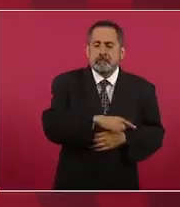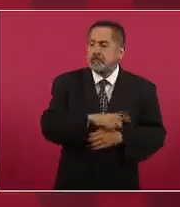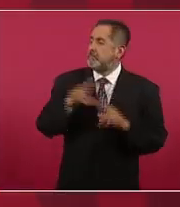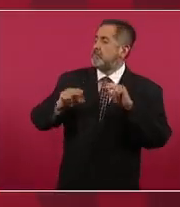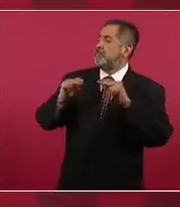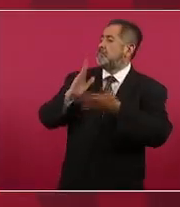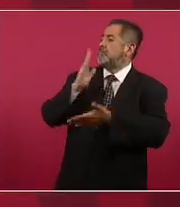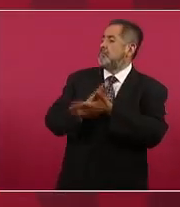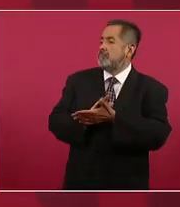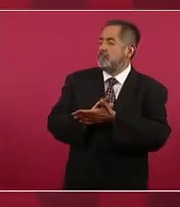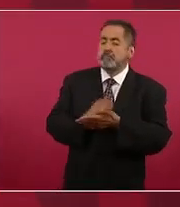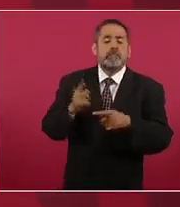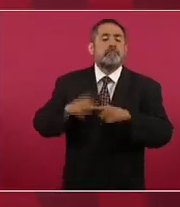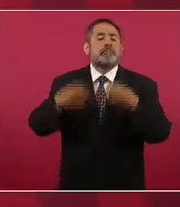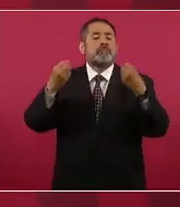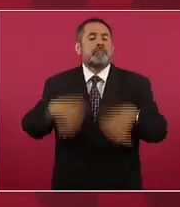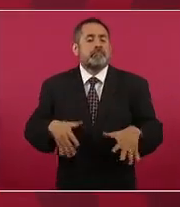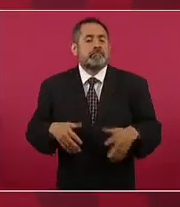al pueblo entonces